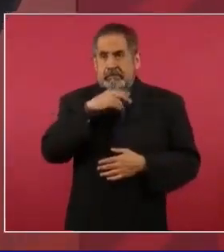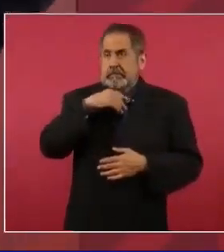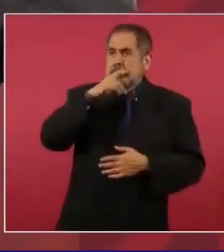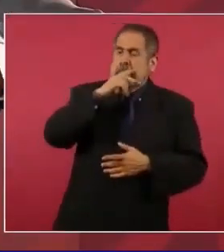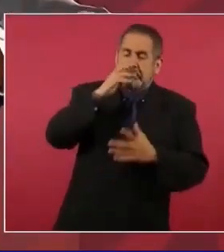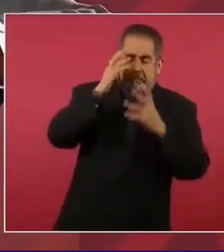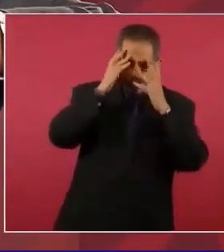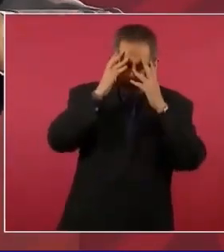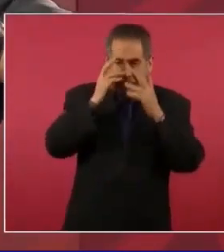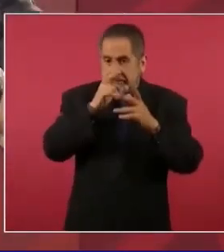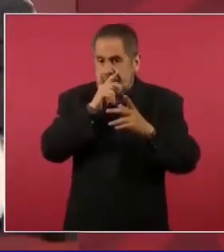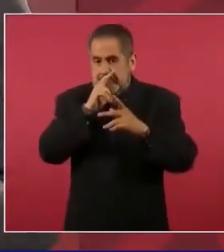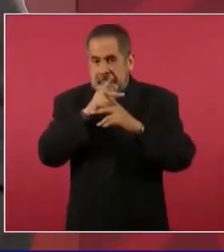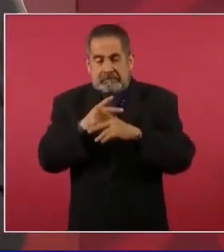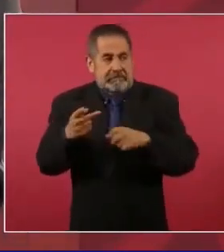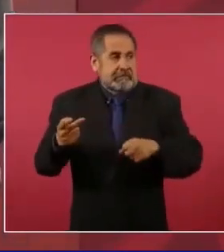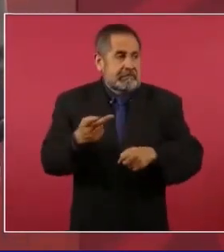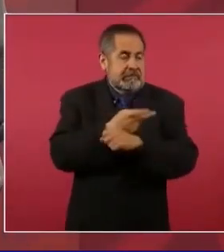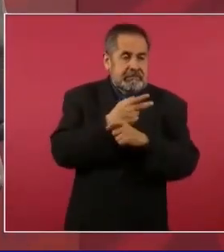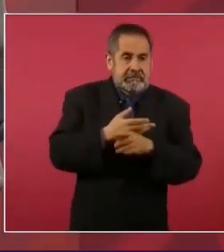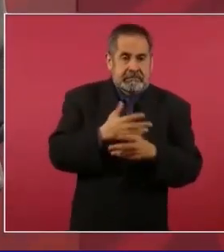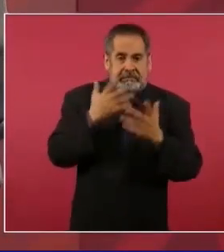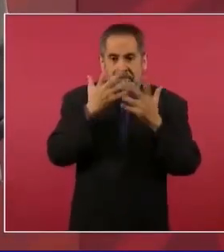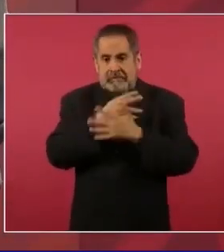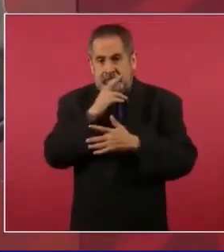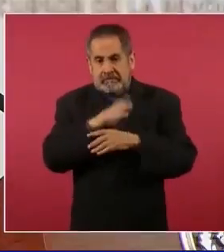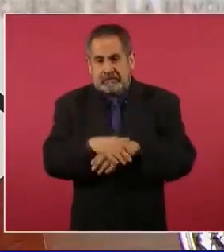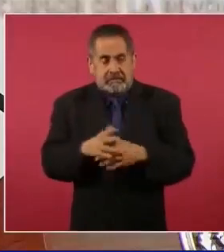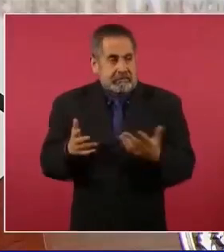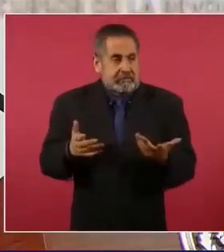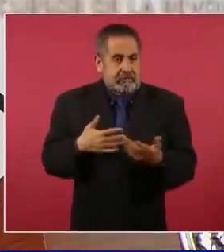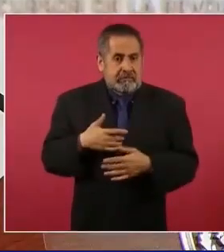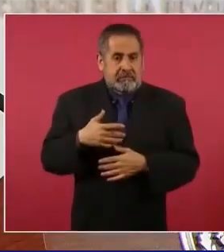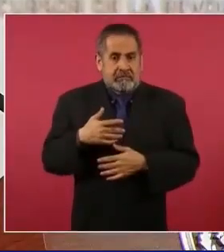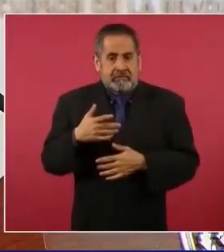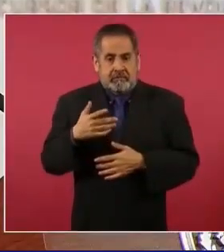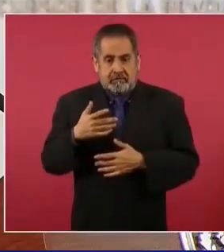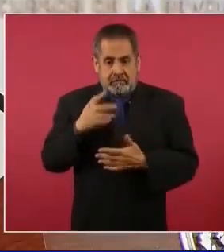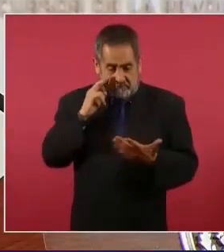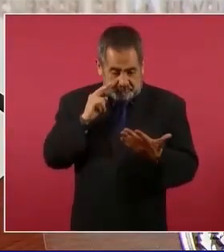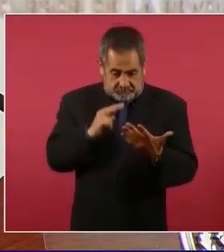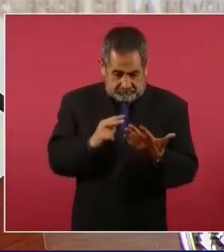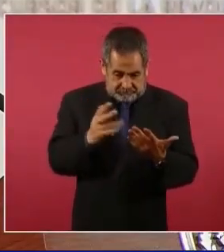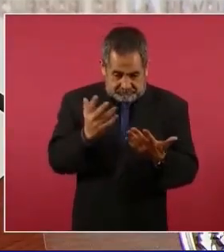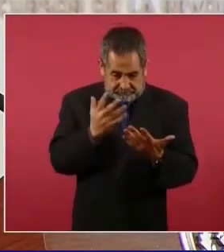me cayera encima el techo, porque yo estoy hasta en la maca